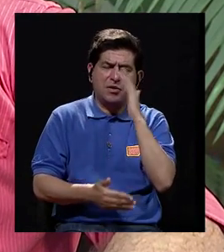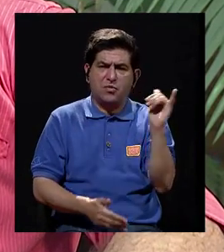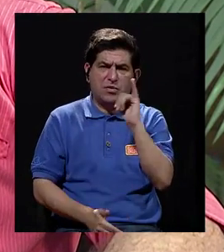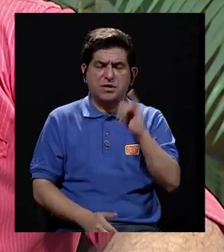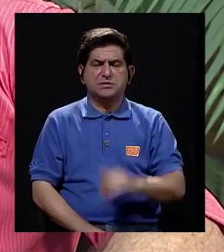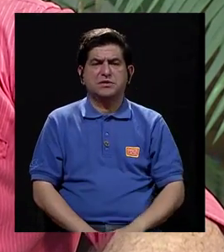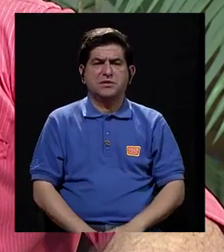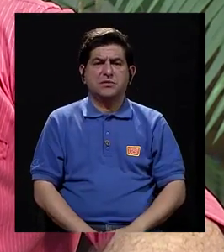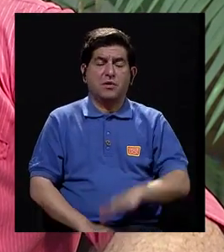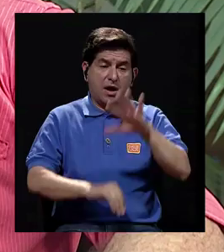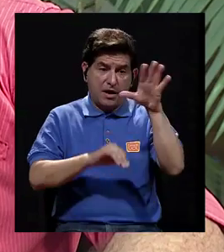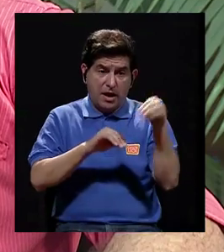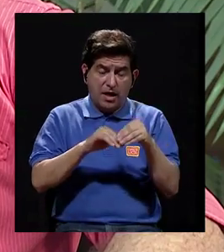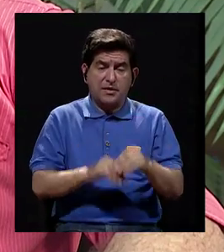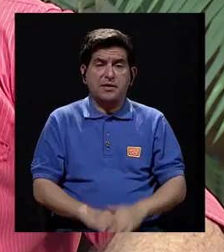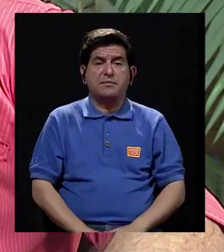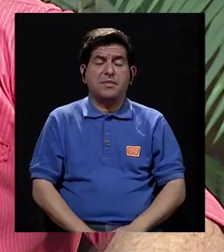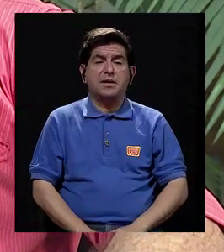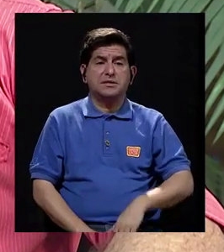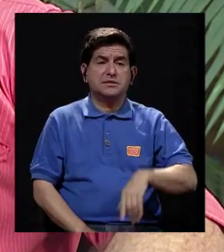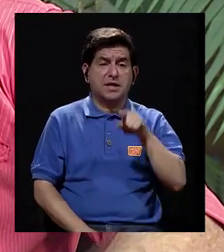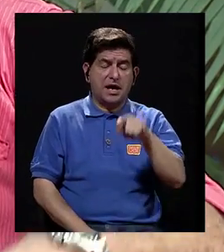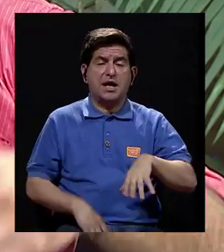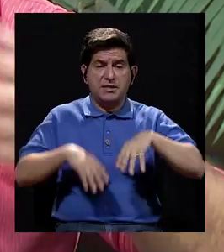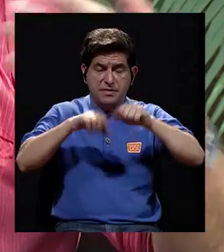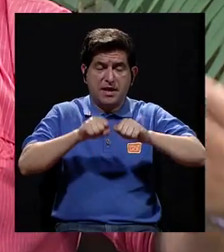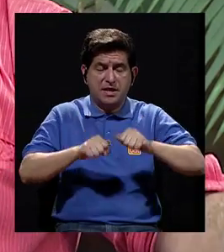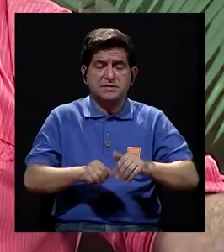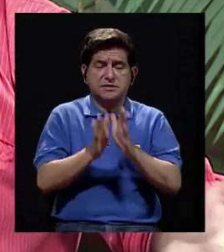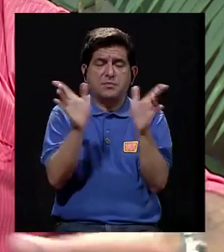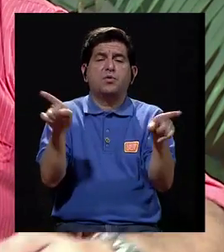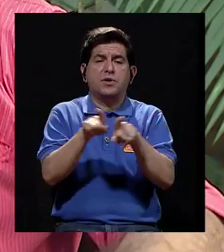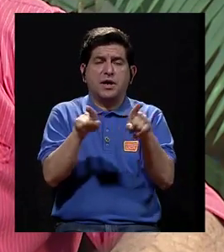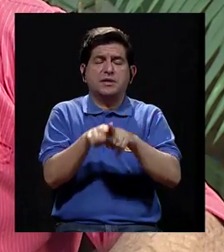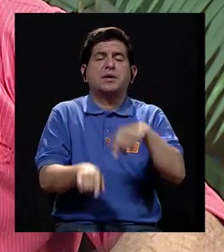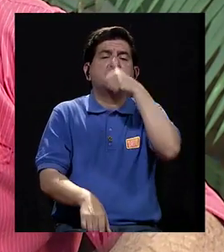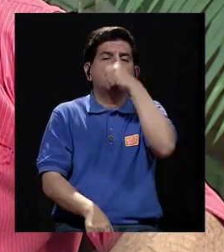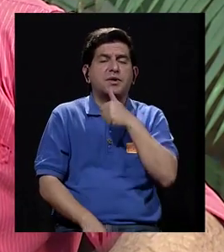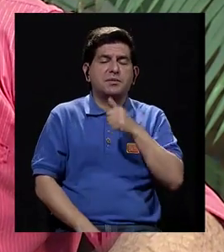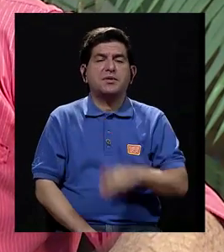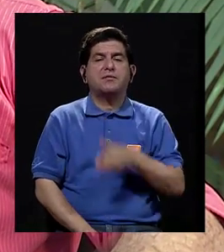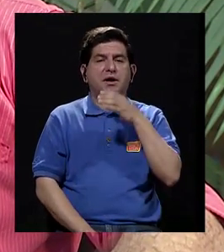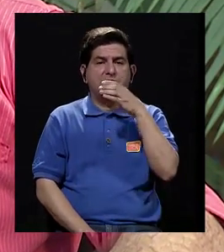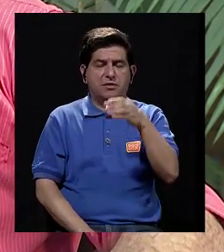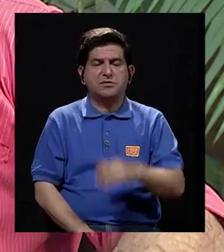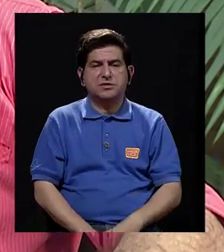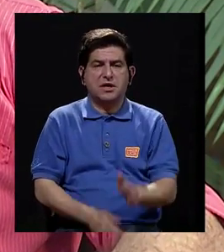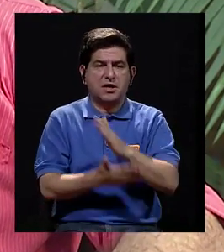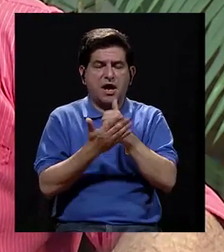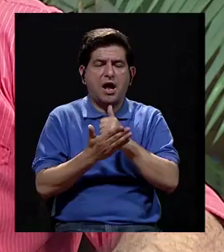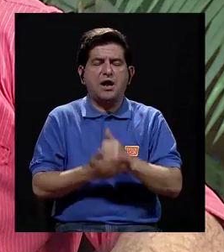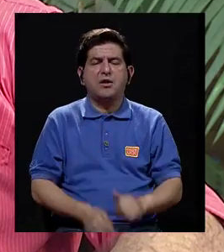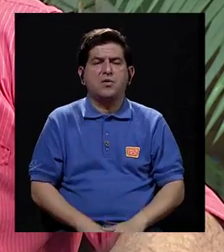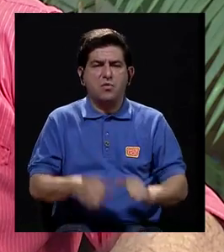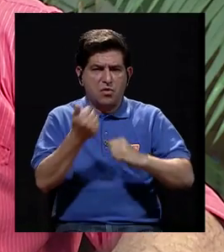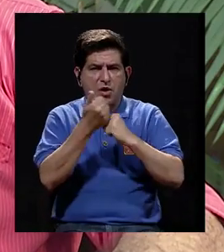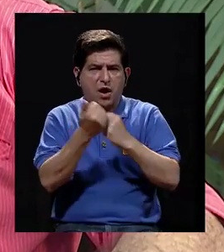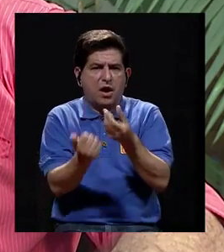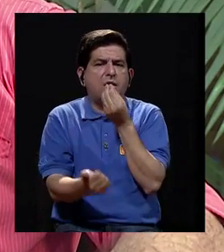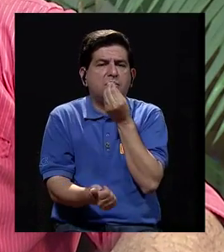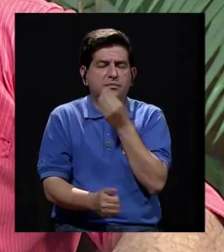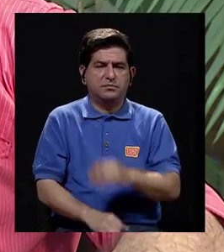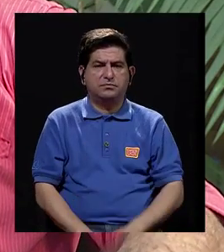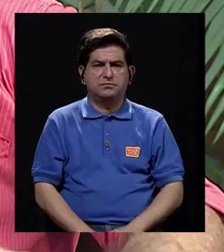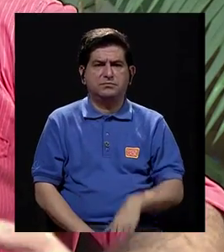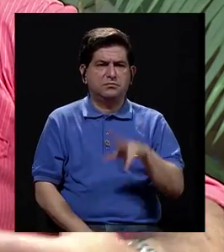mamás que también, aparte de la consulta pública, van también a una consulta privada donde siempre se les recomienda tomar algún suplemento.